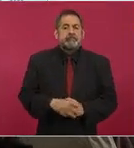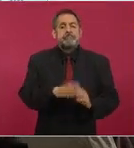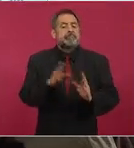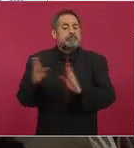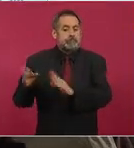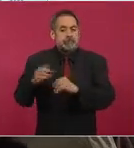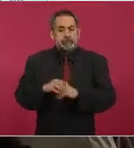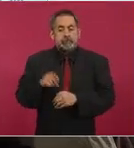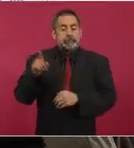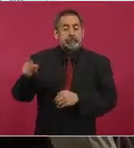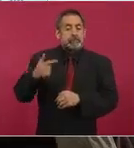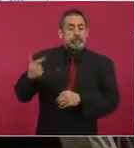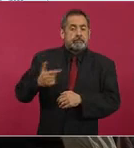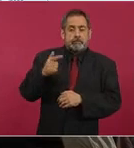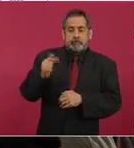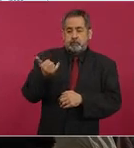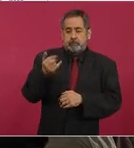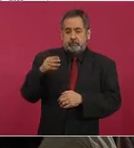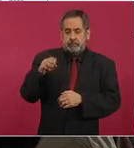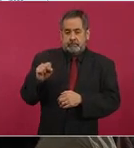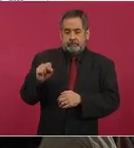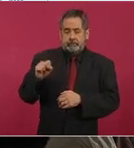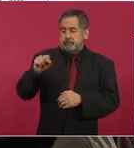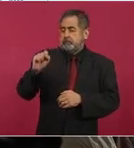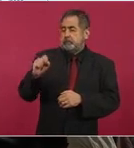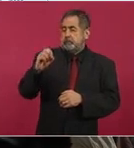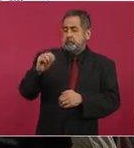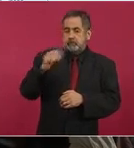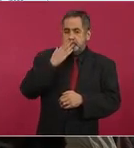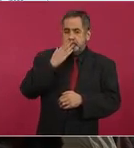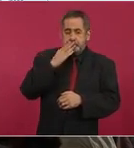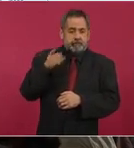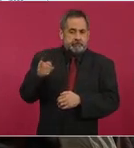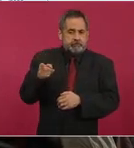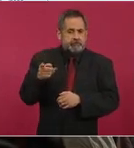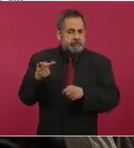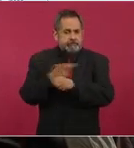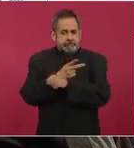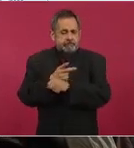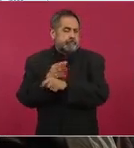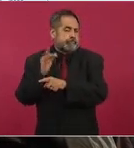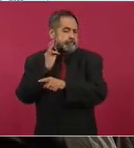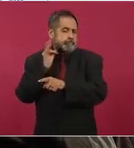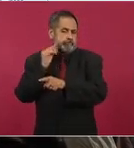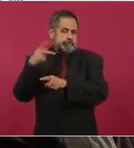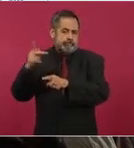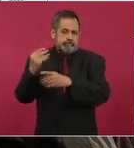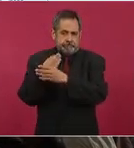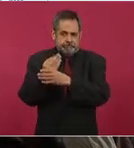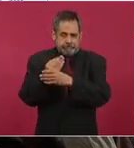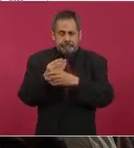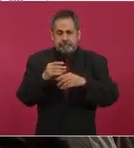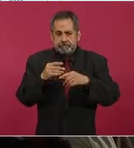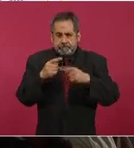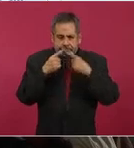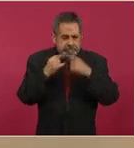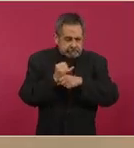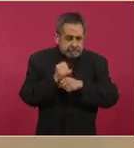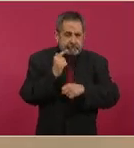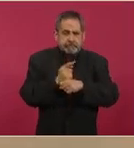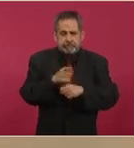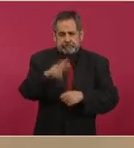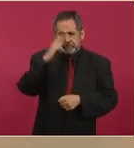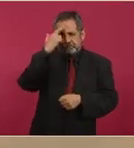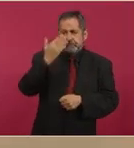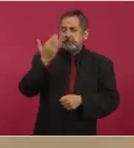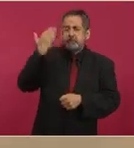Municipal de Guaymas, es una investigación de la Fiscalía de Sonora, donde, como ustedes recordarán,